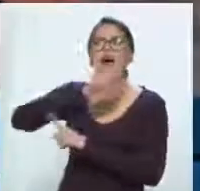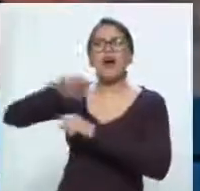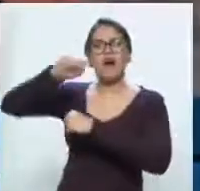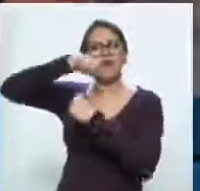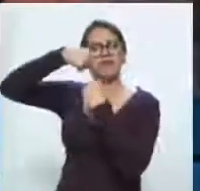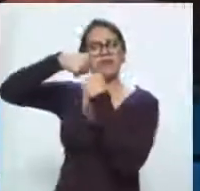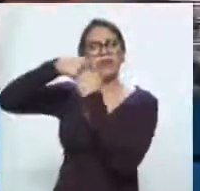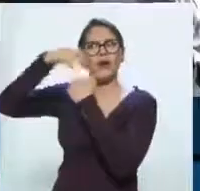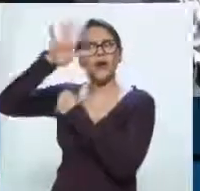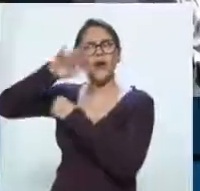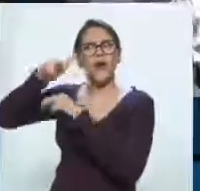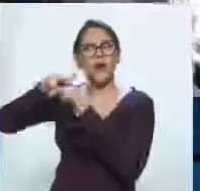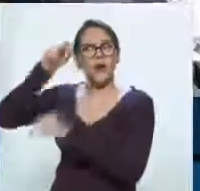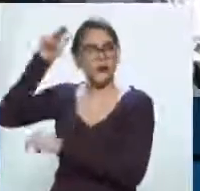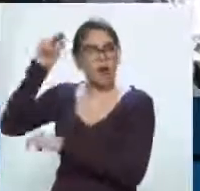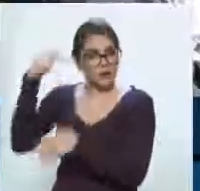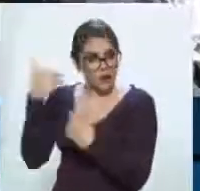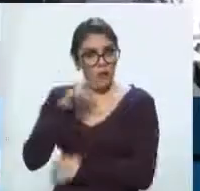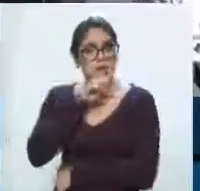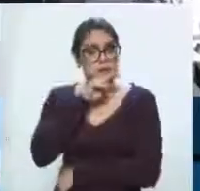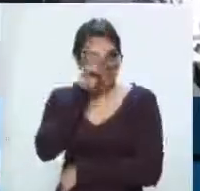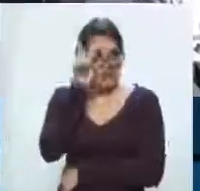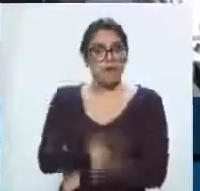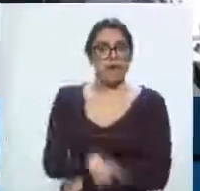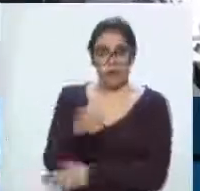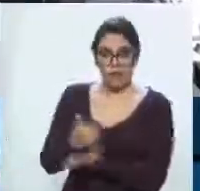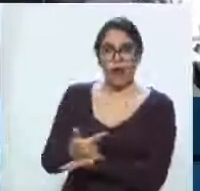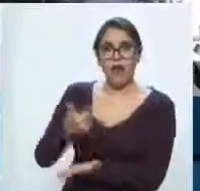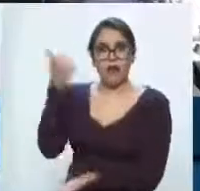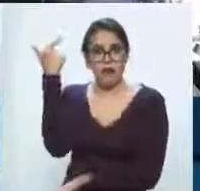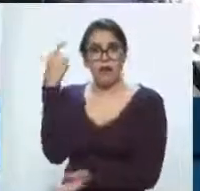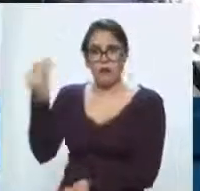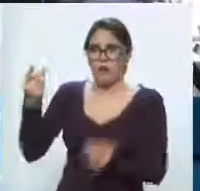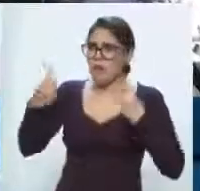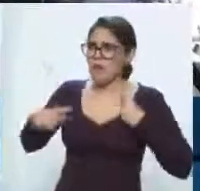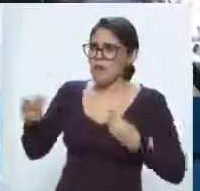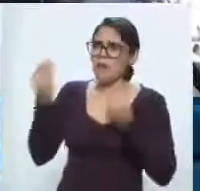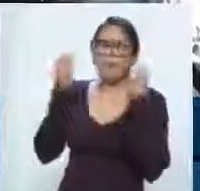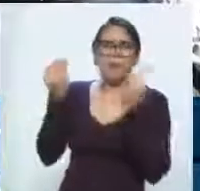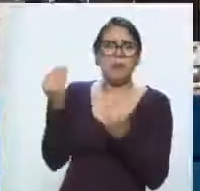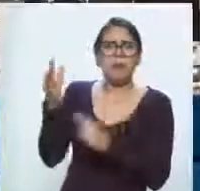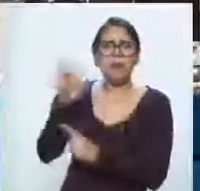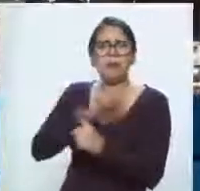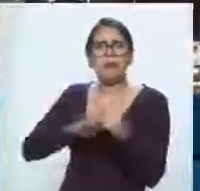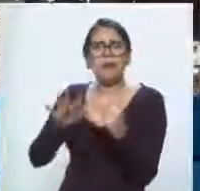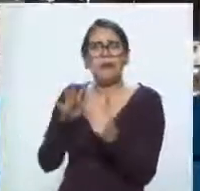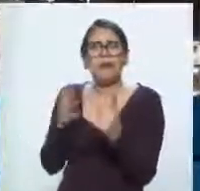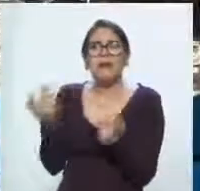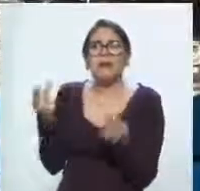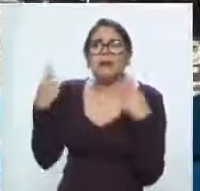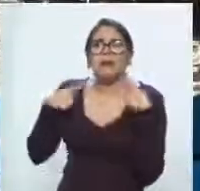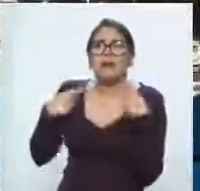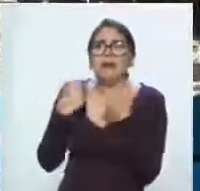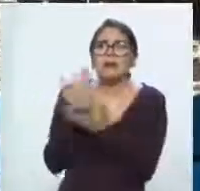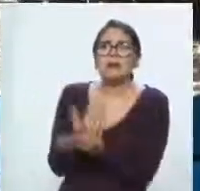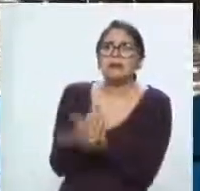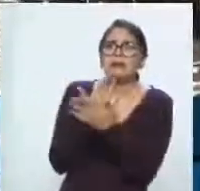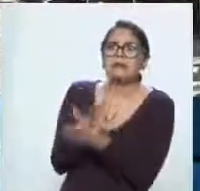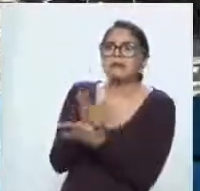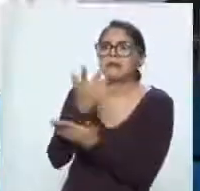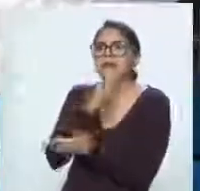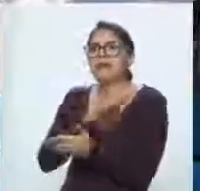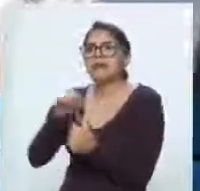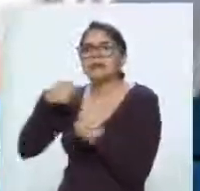decenas de miles de personas las que se encuentran ahí prácticamente atoradas en las fronteras, viviendo en condiciones